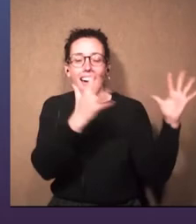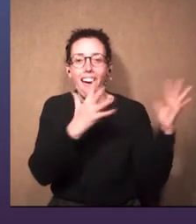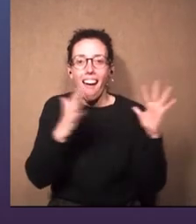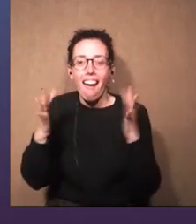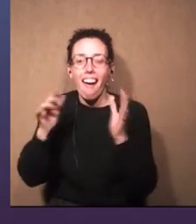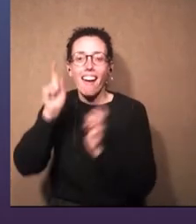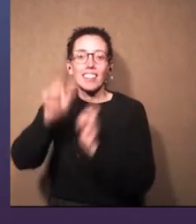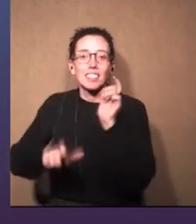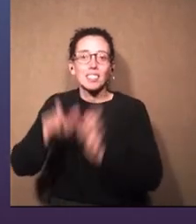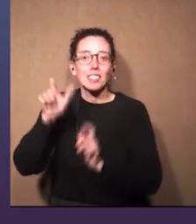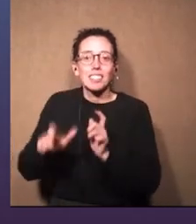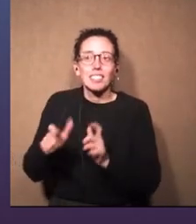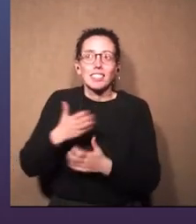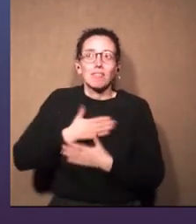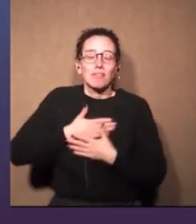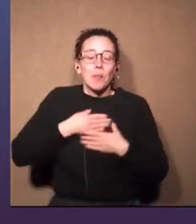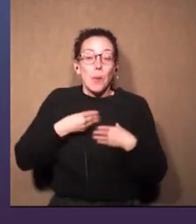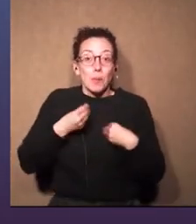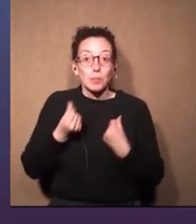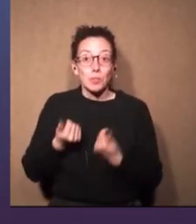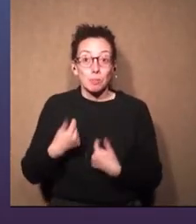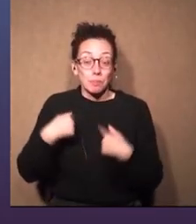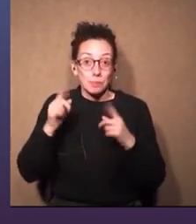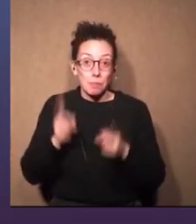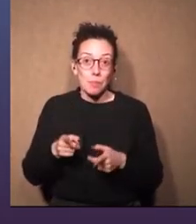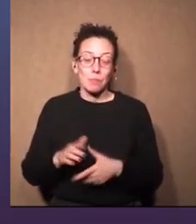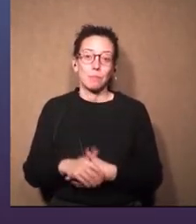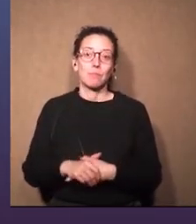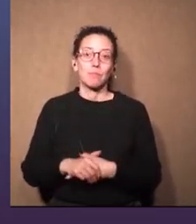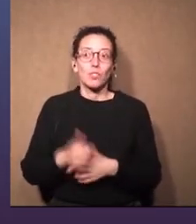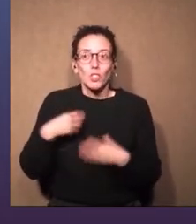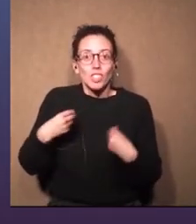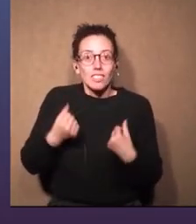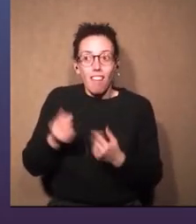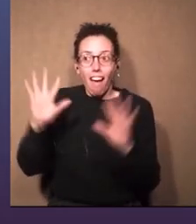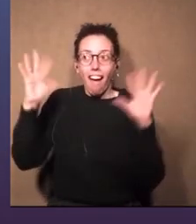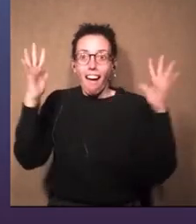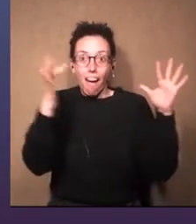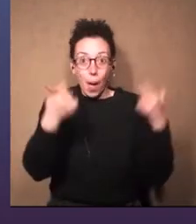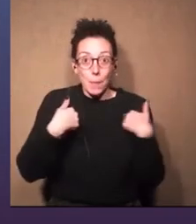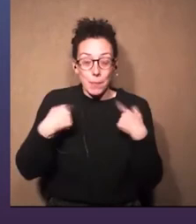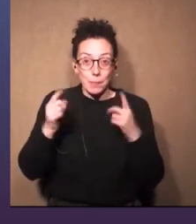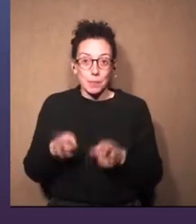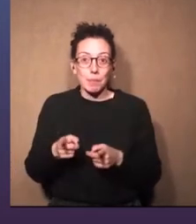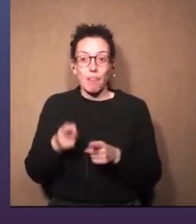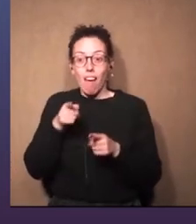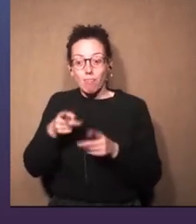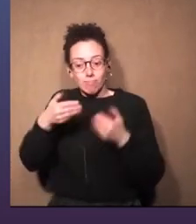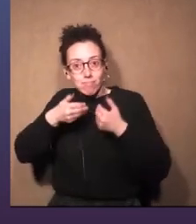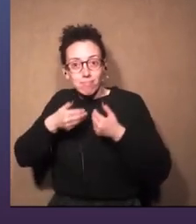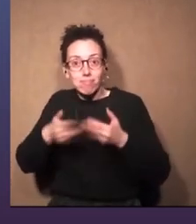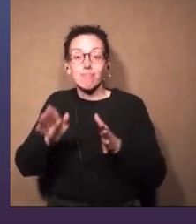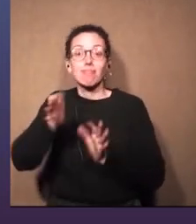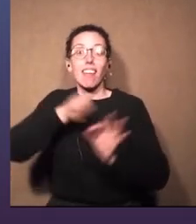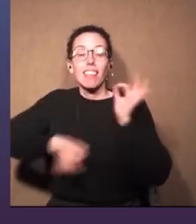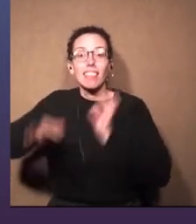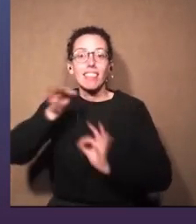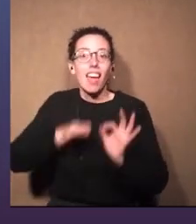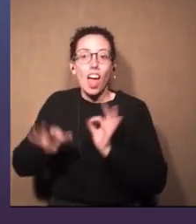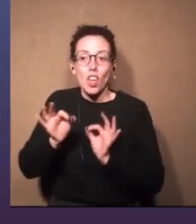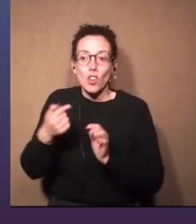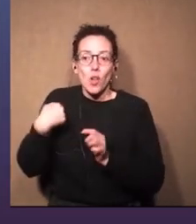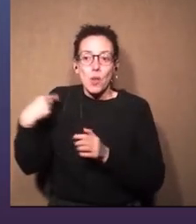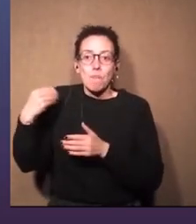aplausos y lo digo. Esto para mí también. Claro. Y a partir de ahí el teatro